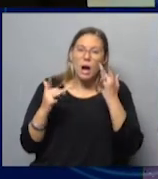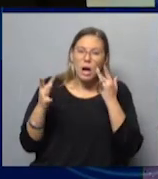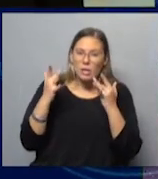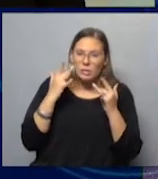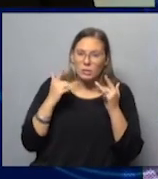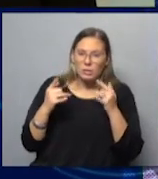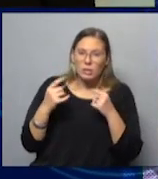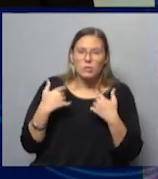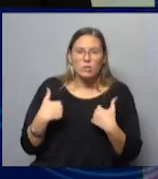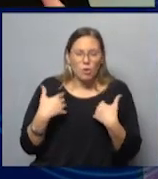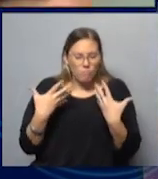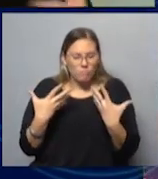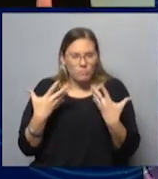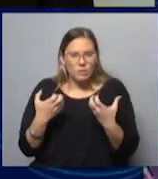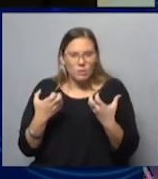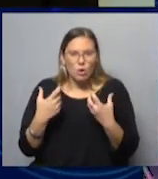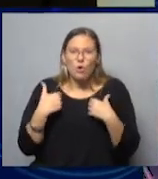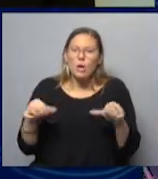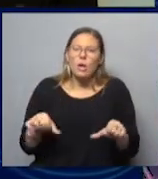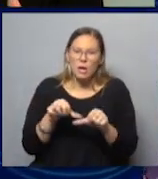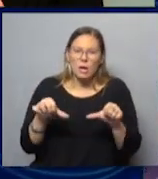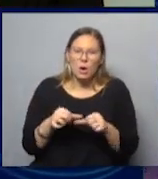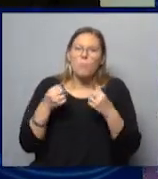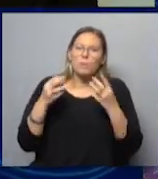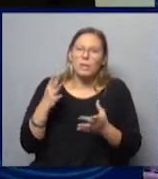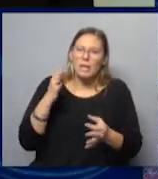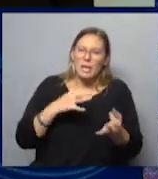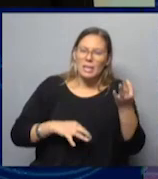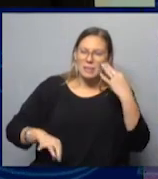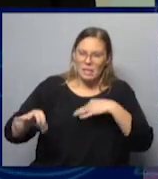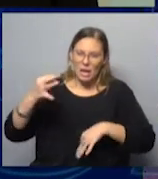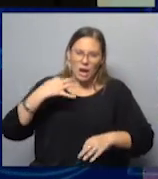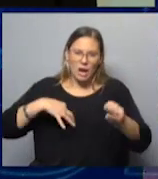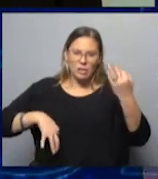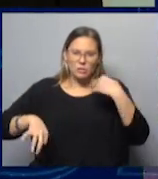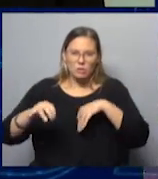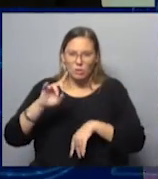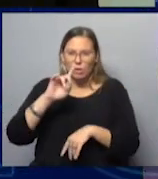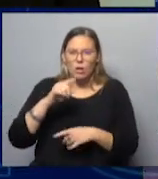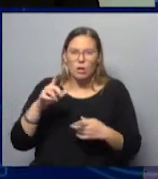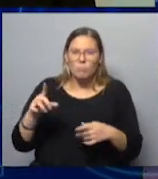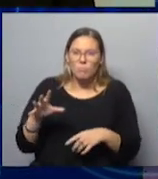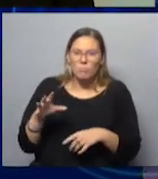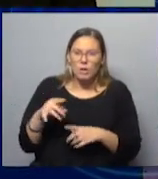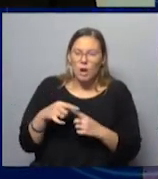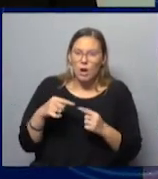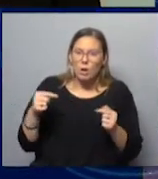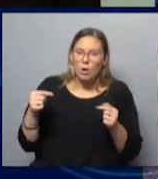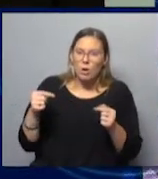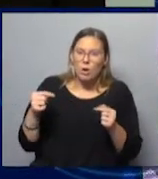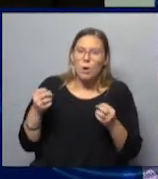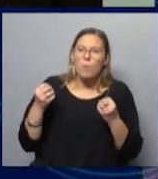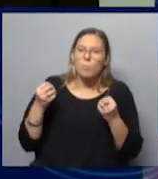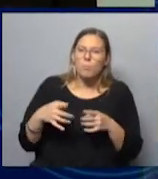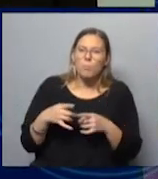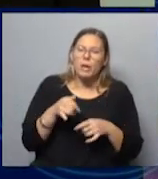qué camino quiero yo? O sea, ¿por qué hago yo esto, teatro? Y enseguida empecé a encontrar como cosas de, bueno, ¿por qué